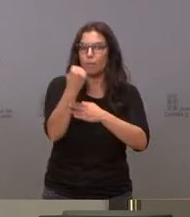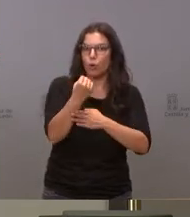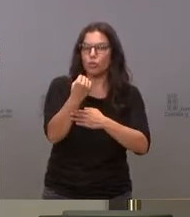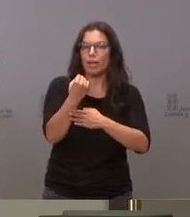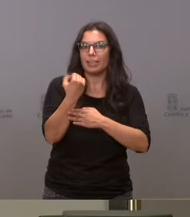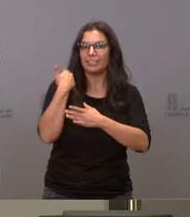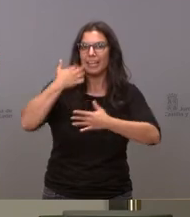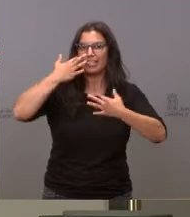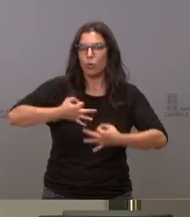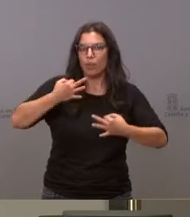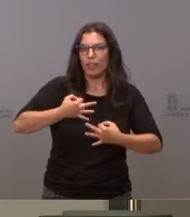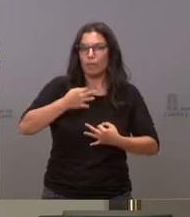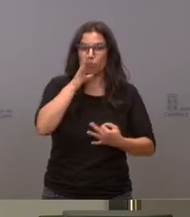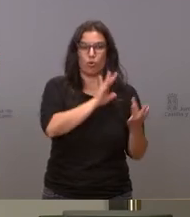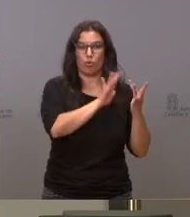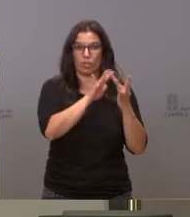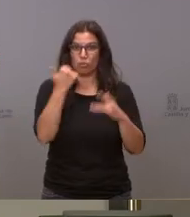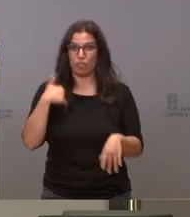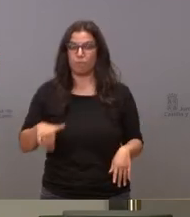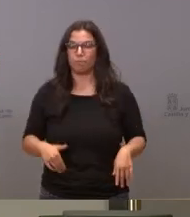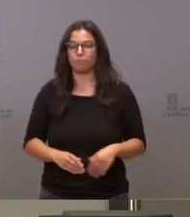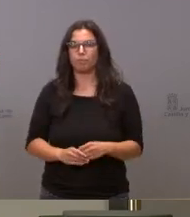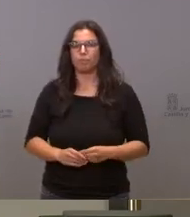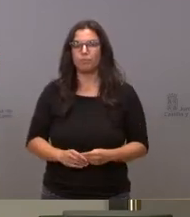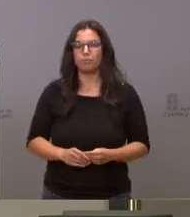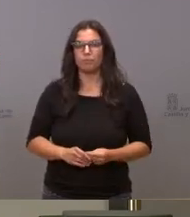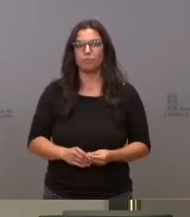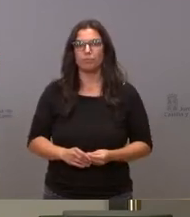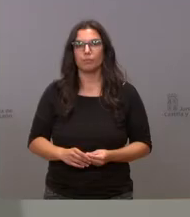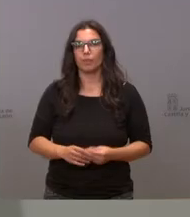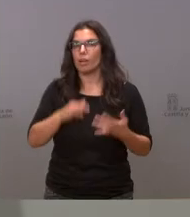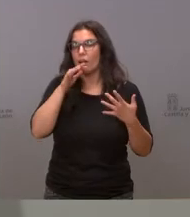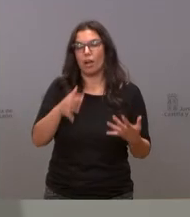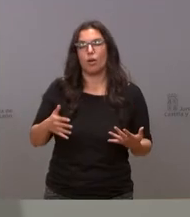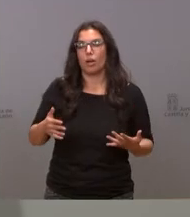las cortes después de esas conversaciones no hay en este momento